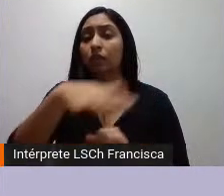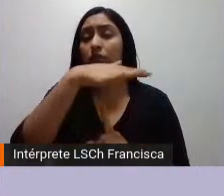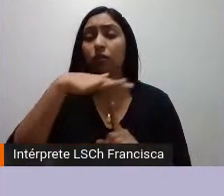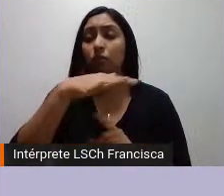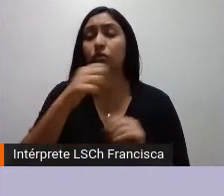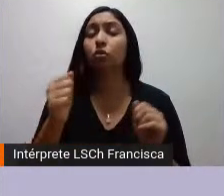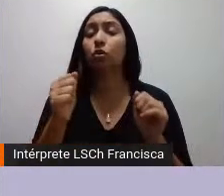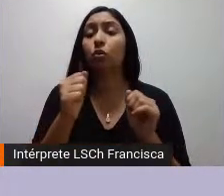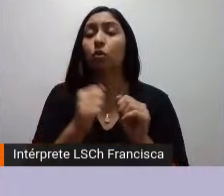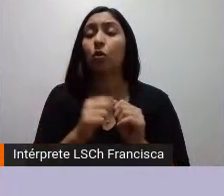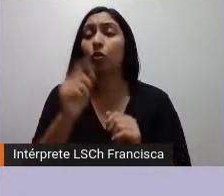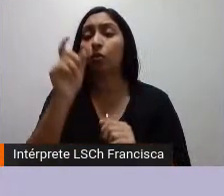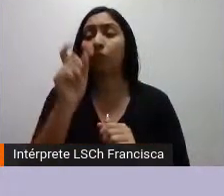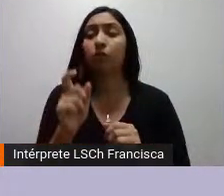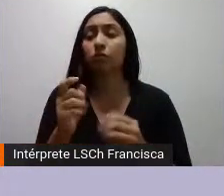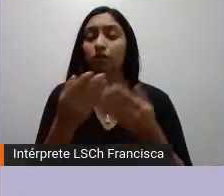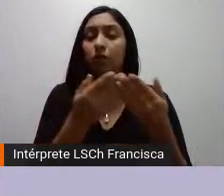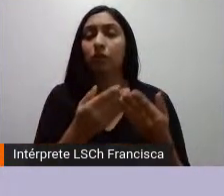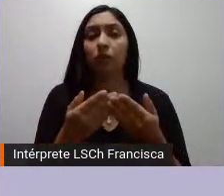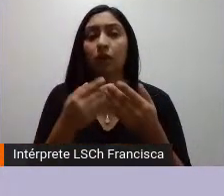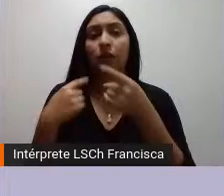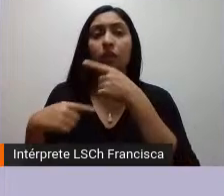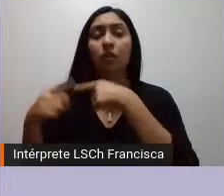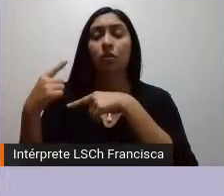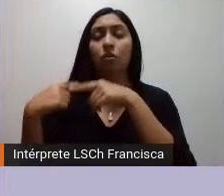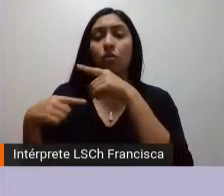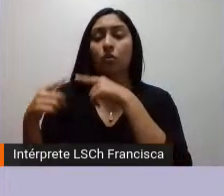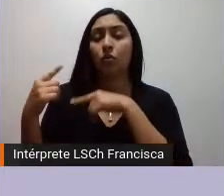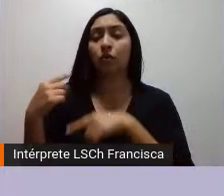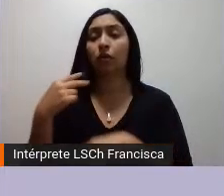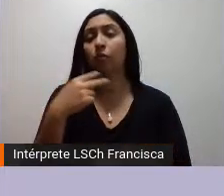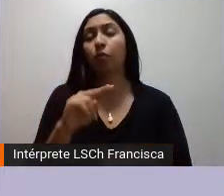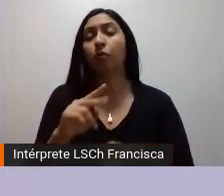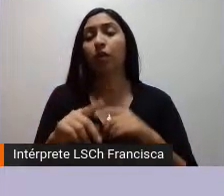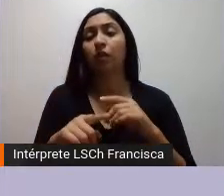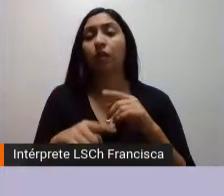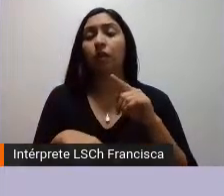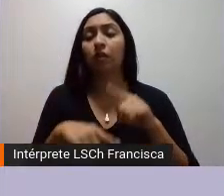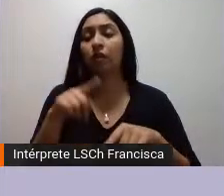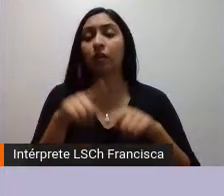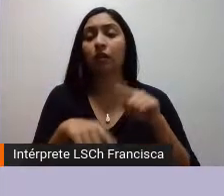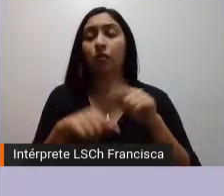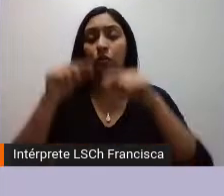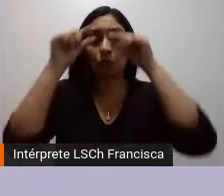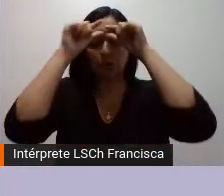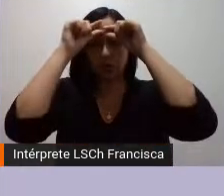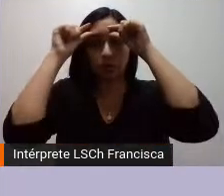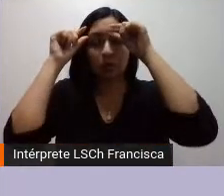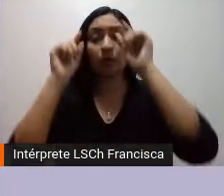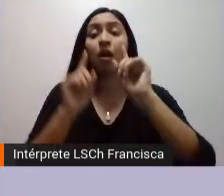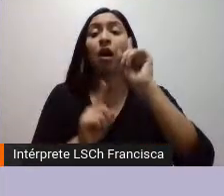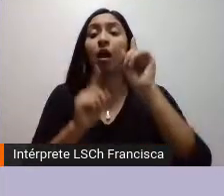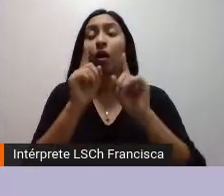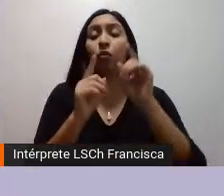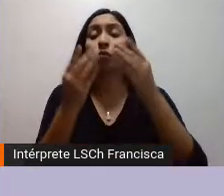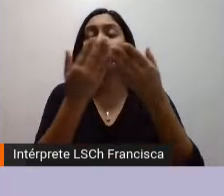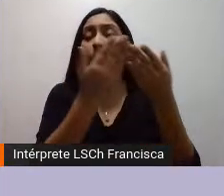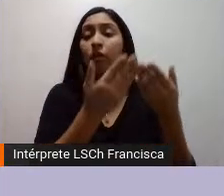historia de la propiedad en el territorio Mapuche algunos académicos y académicas del